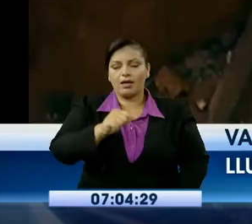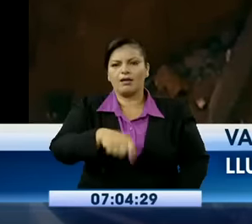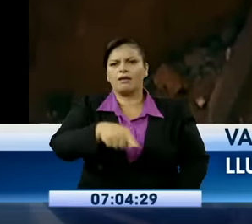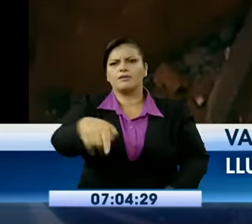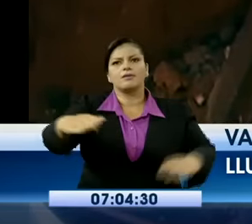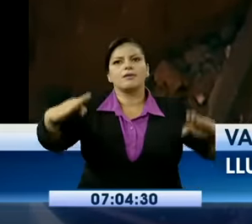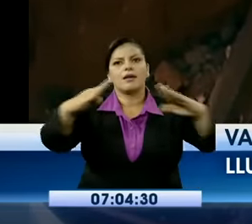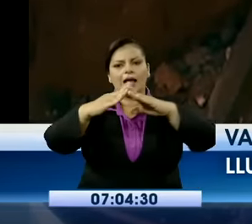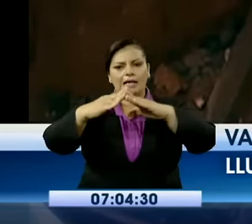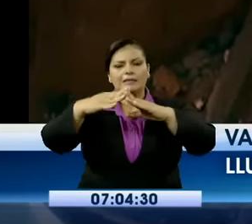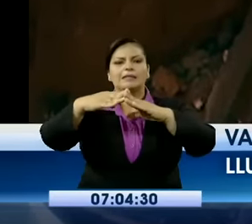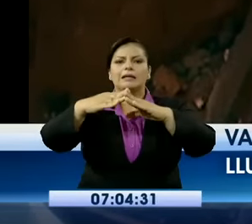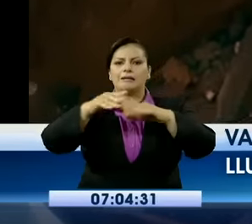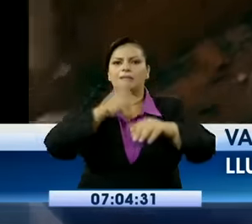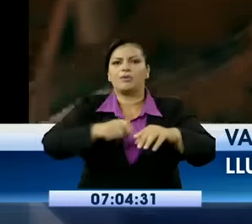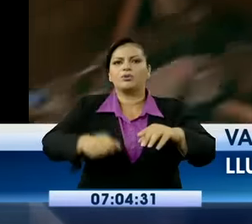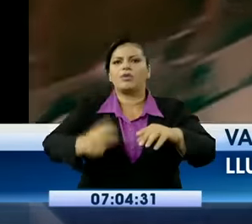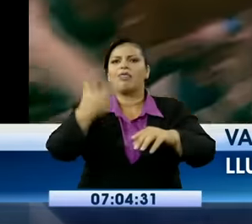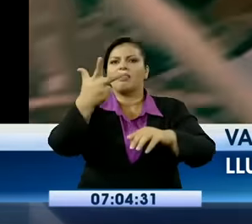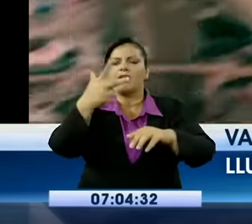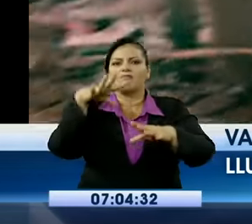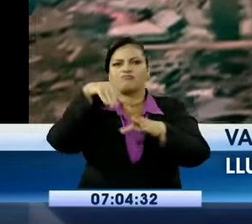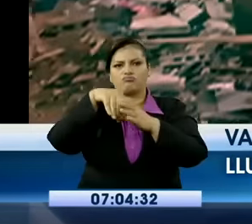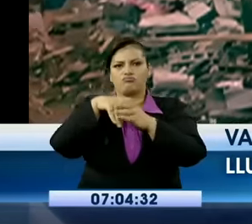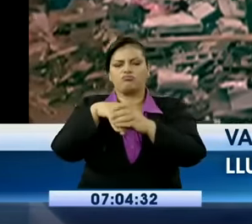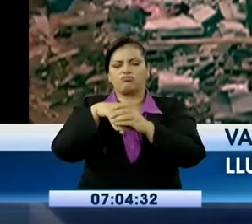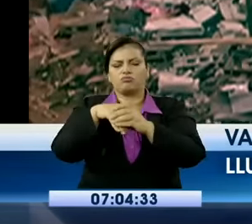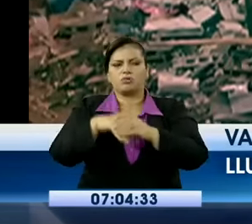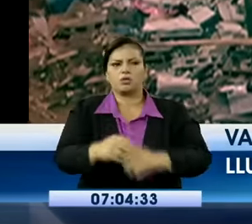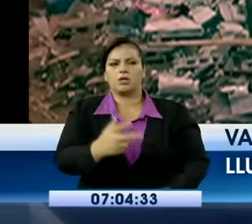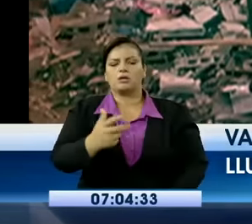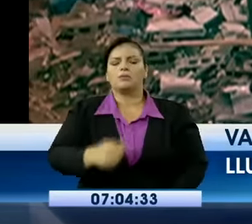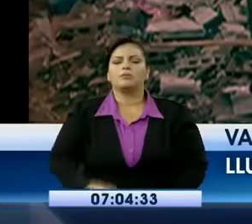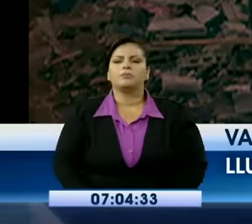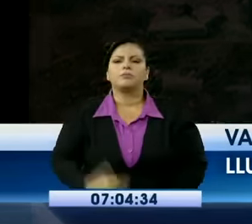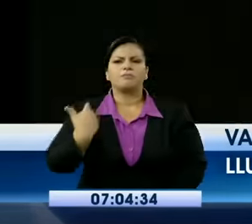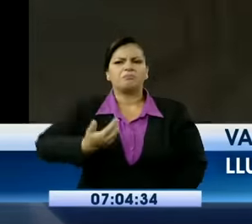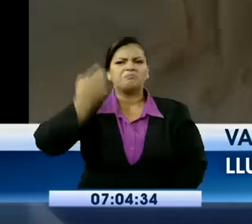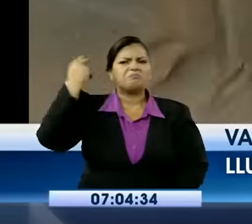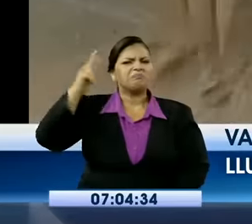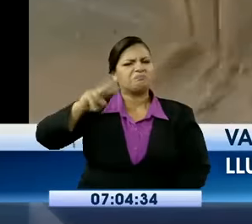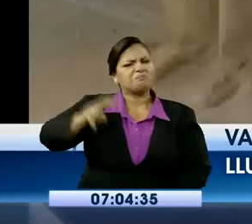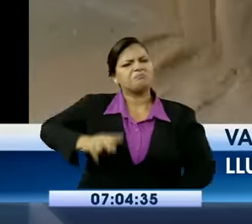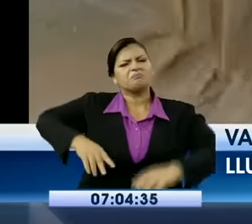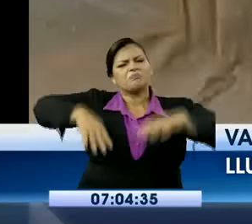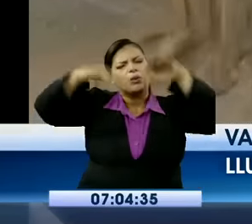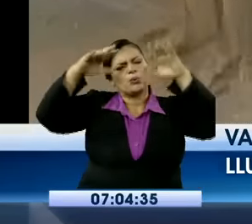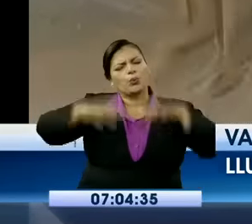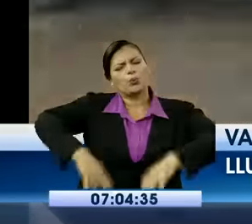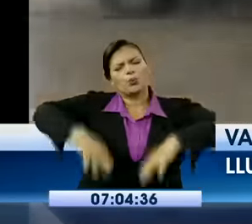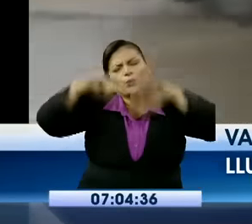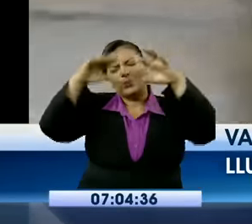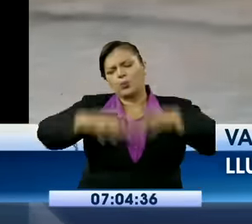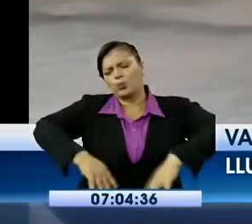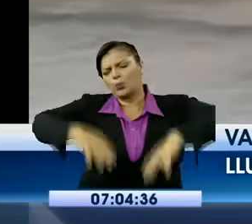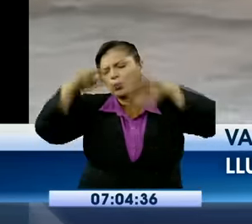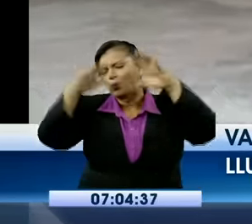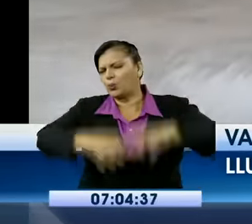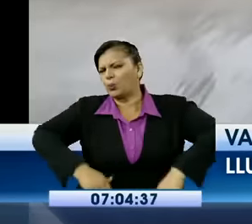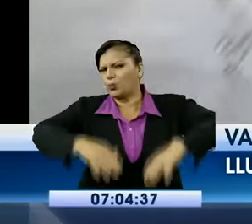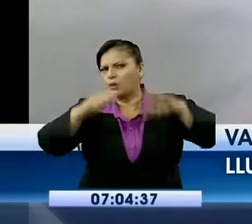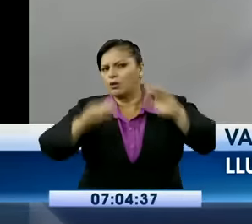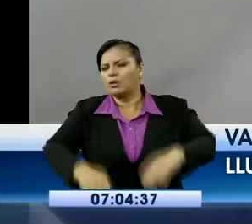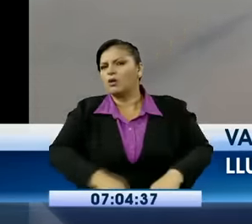instante de la fuerte lluvia del día viernes. Contaron que una especie de correntada bajó por la vía y fue